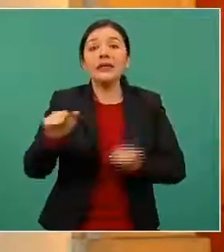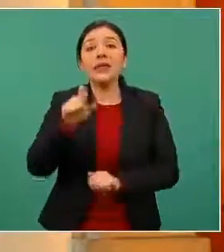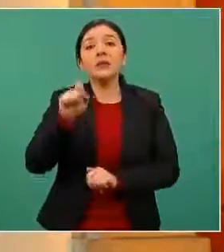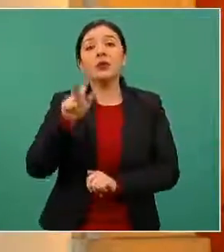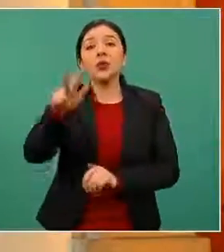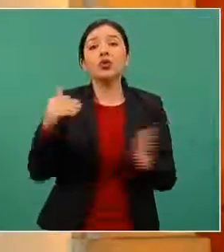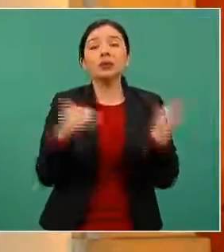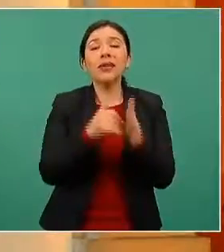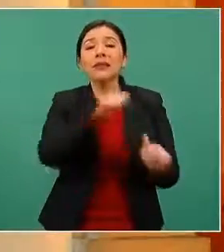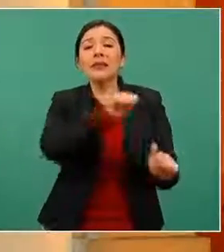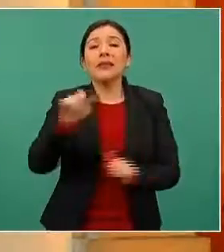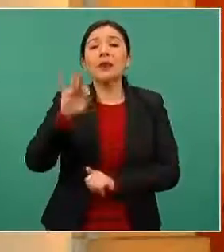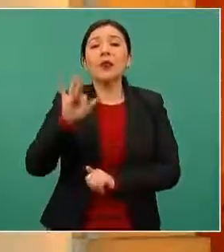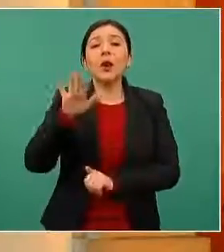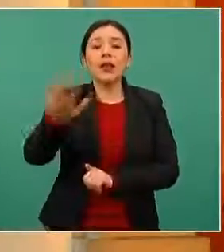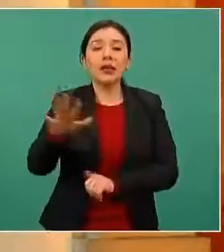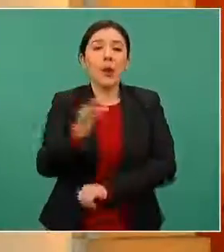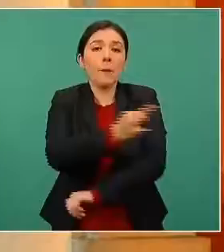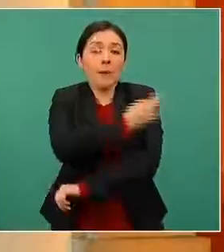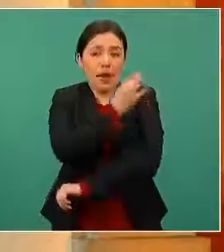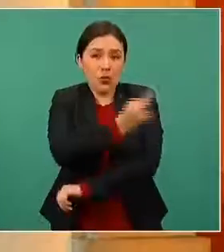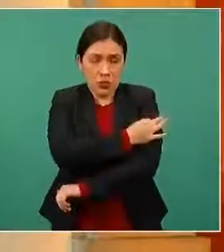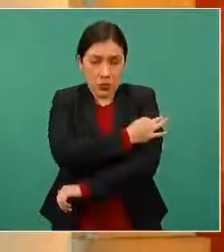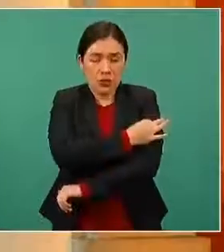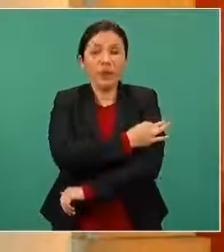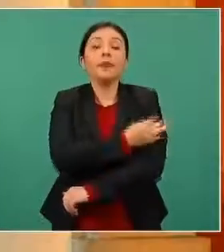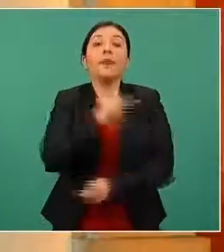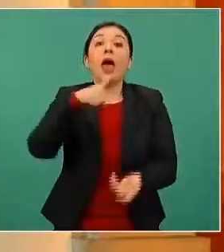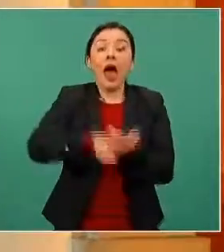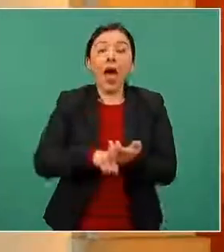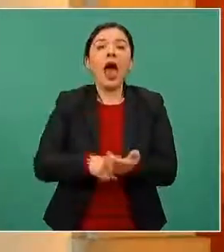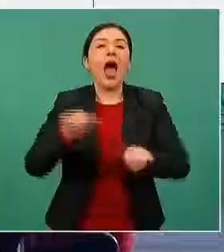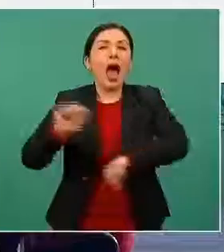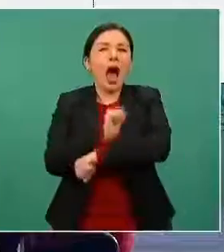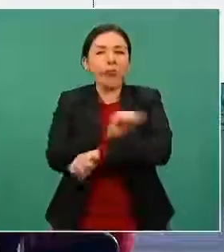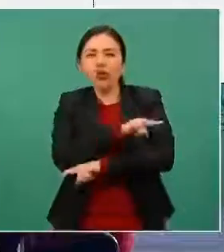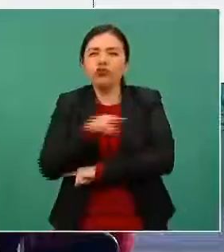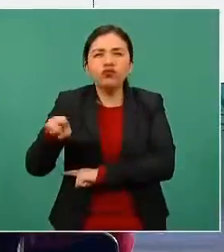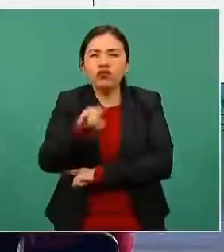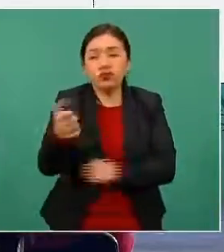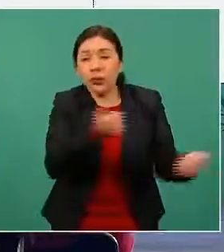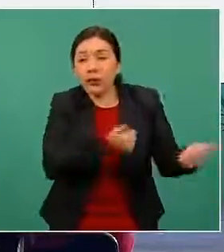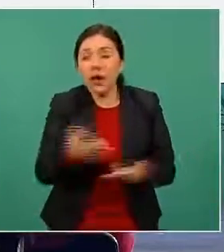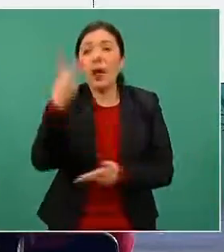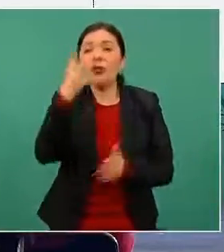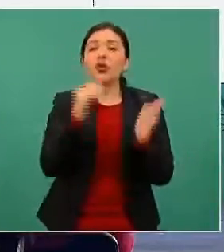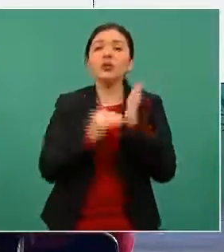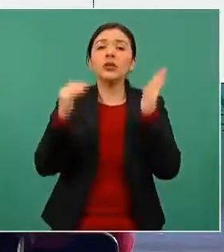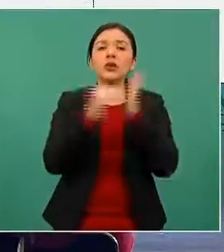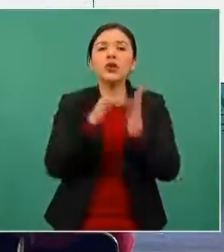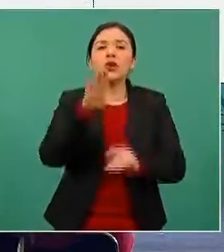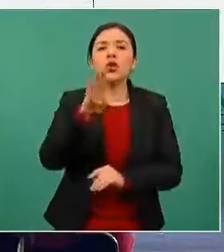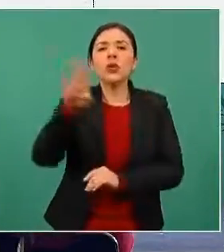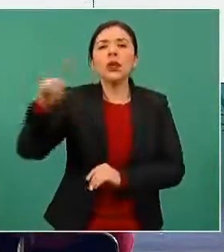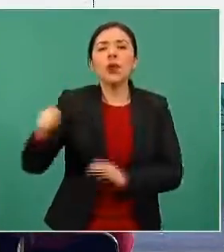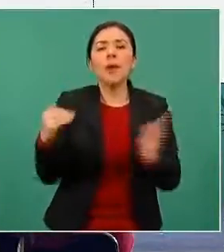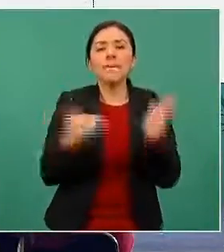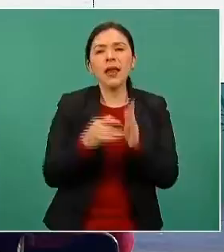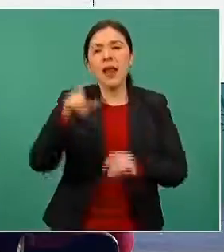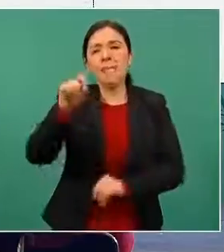645 dosis y por vía terrestre 2 millones 99 mil 20